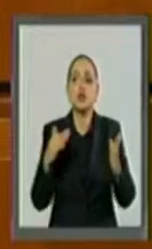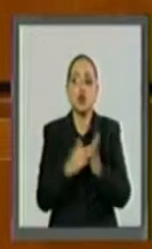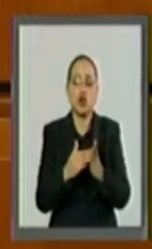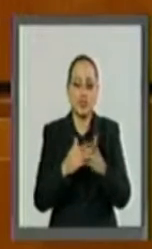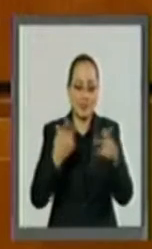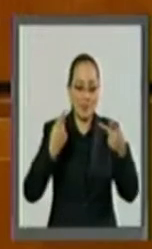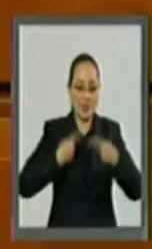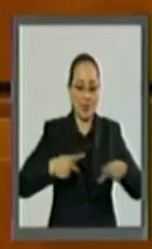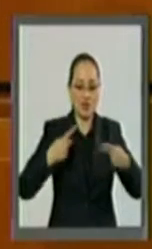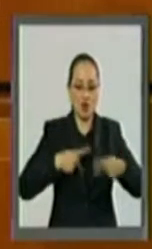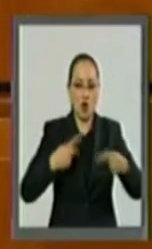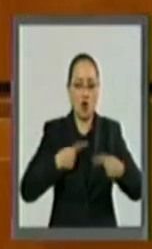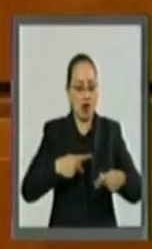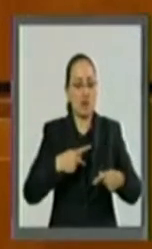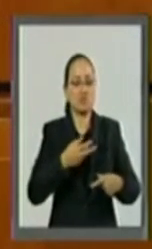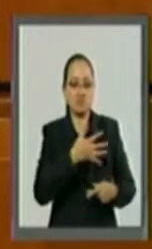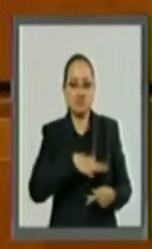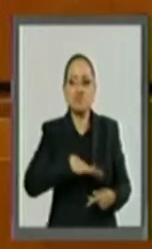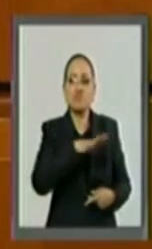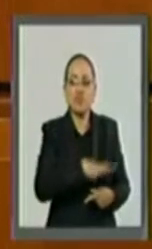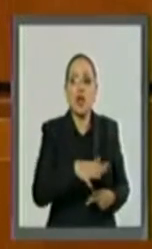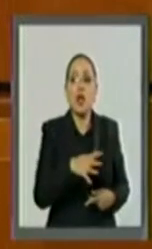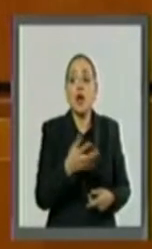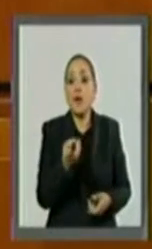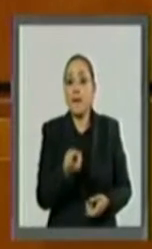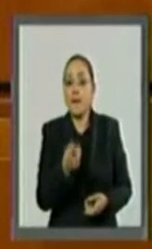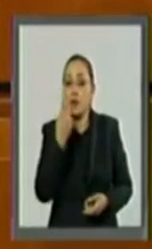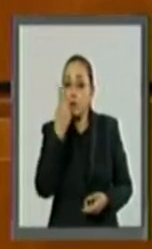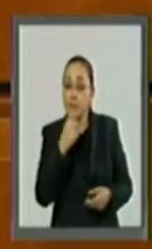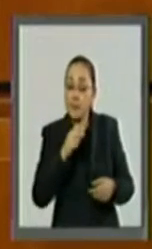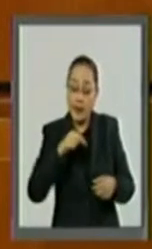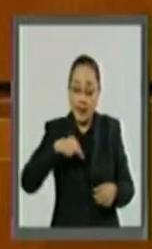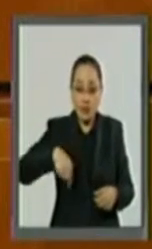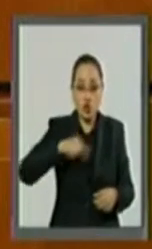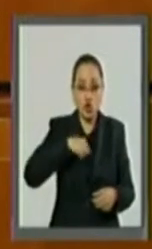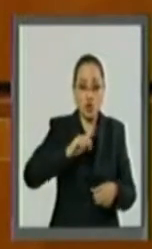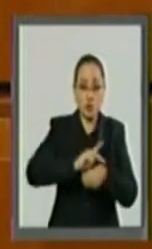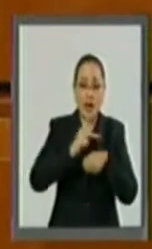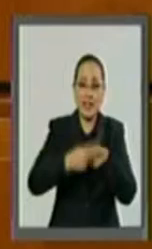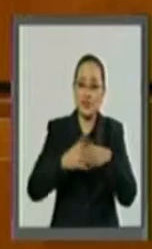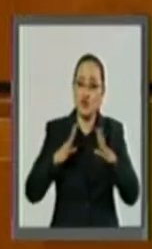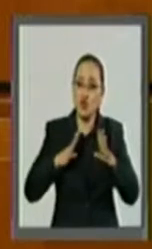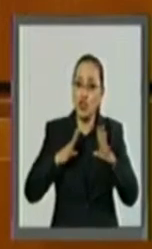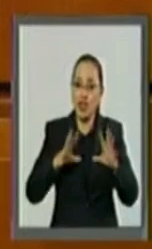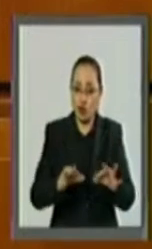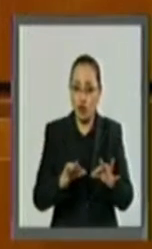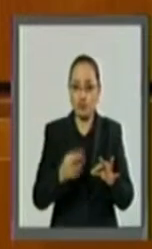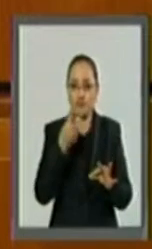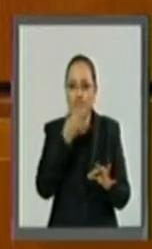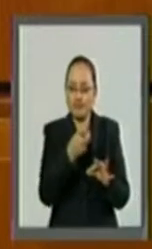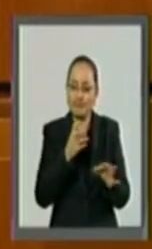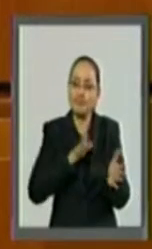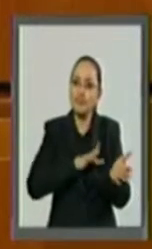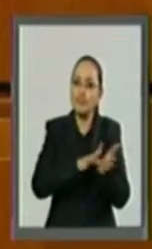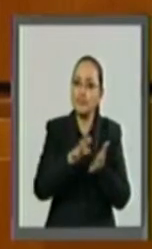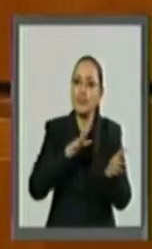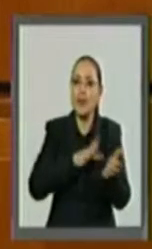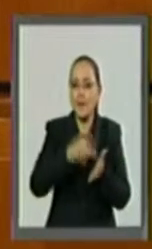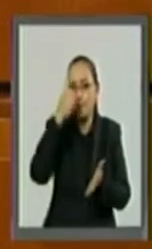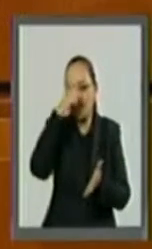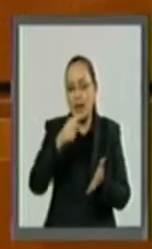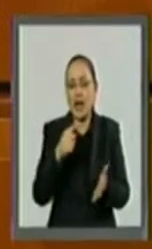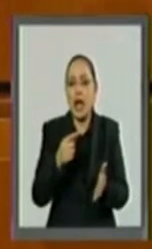consumidores potenciales y al ser un país fundador, facultará el establecimiento de